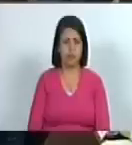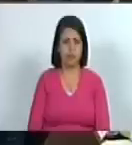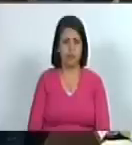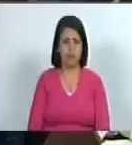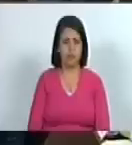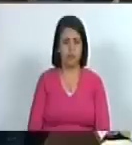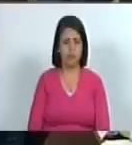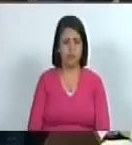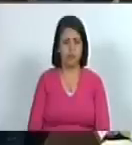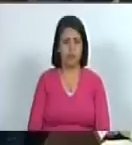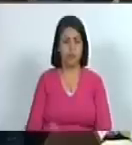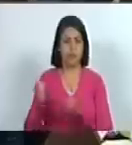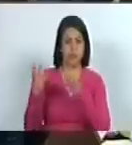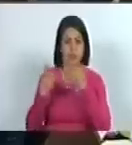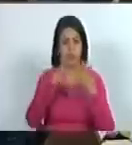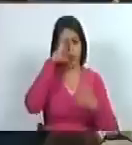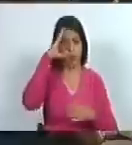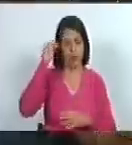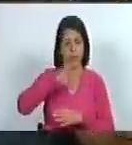bendiciones de Dios para todos